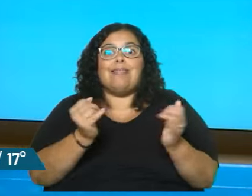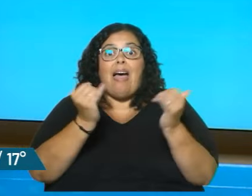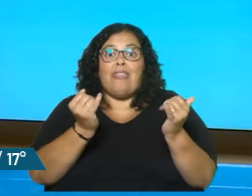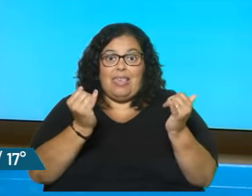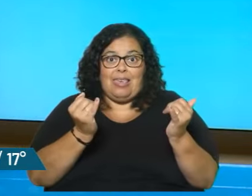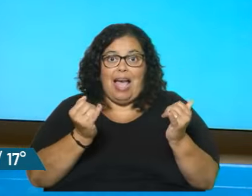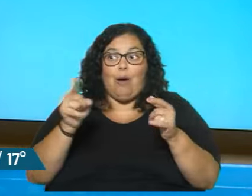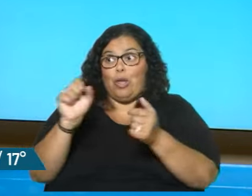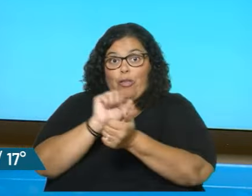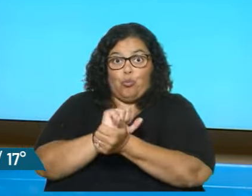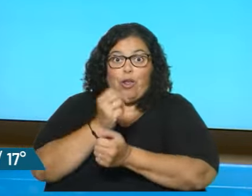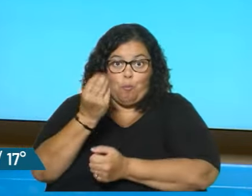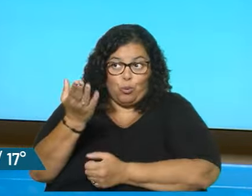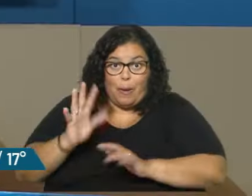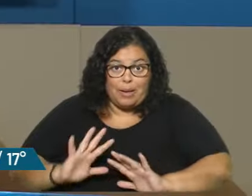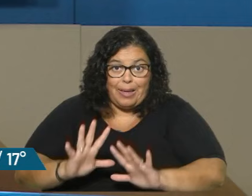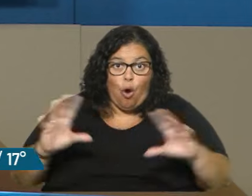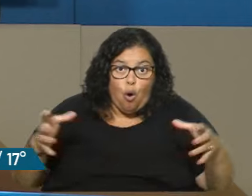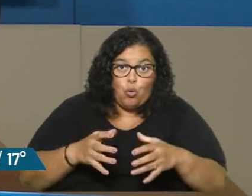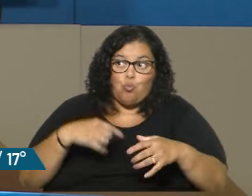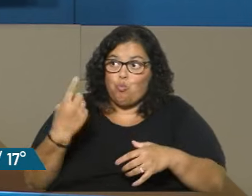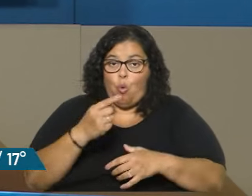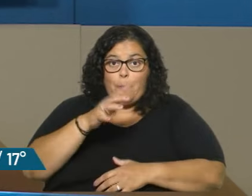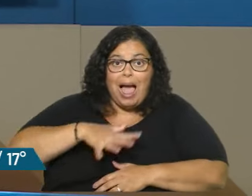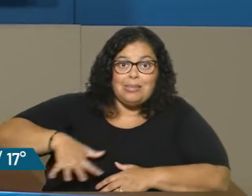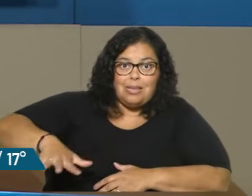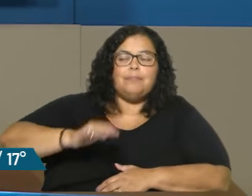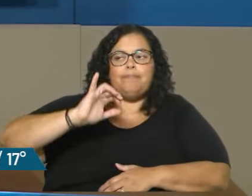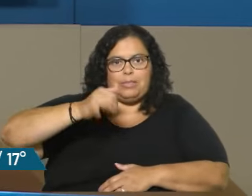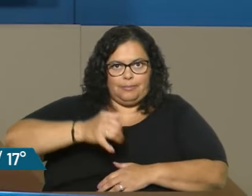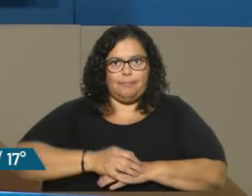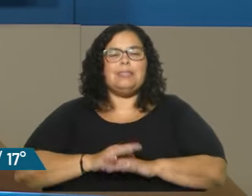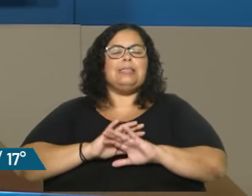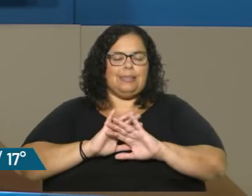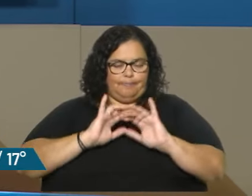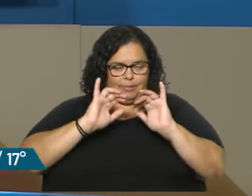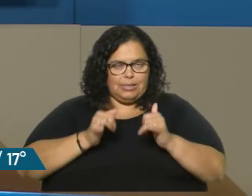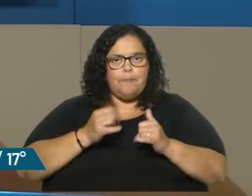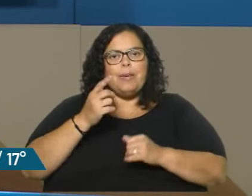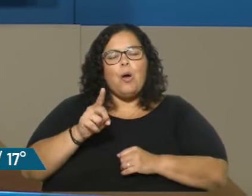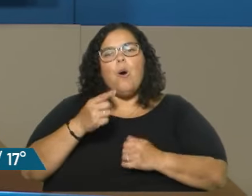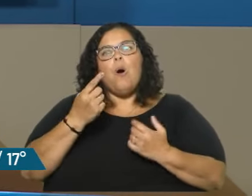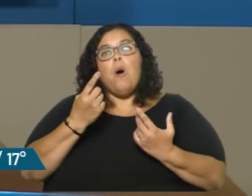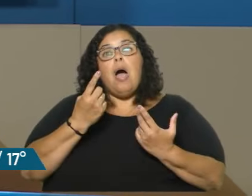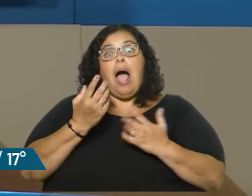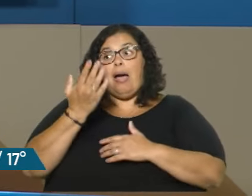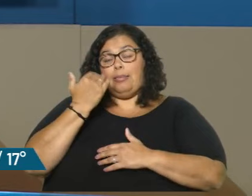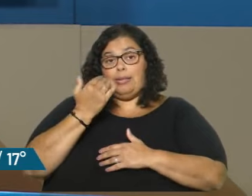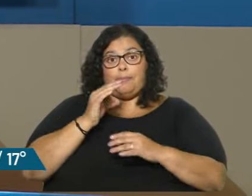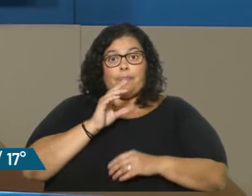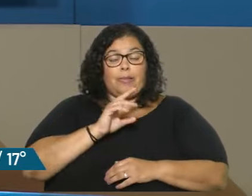esa movilización allí. Sin embargo, previamente, simplemente para citar, previamente en diciembre,